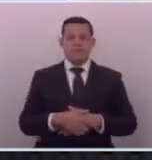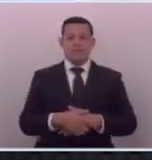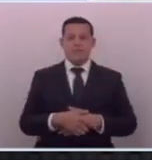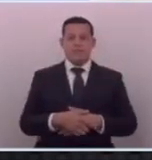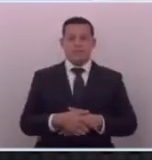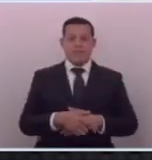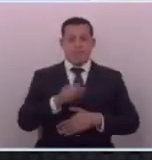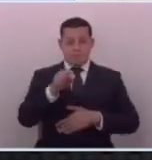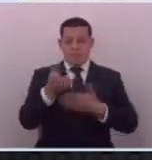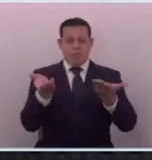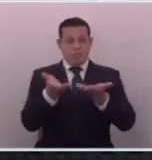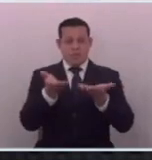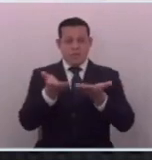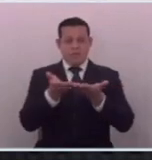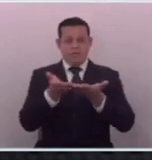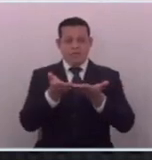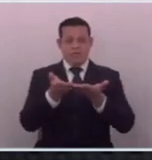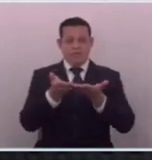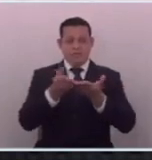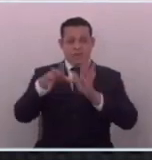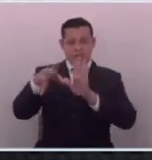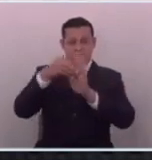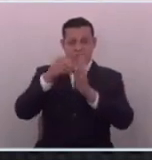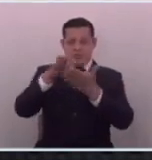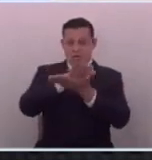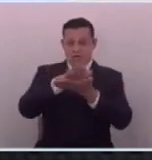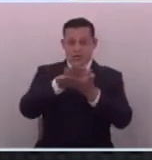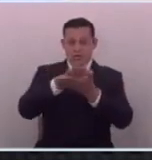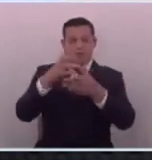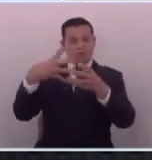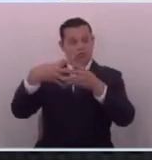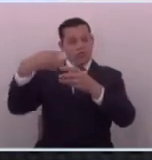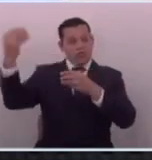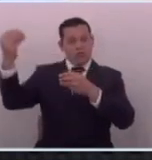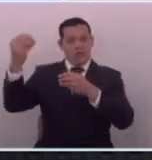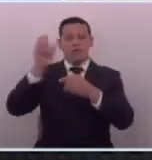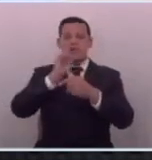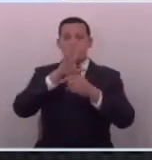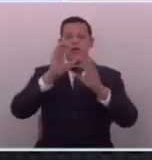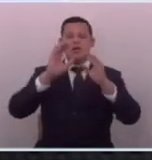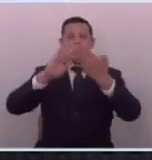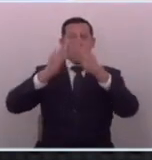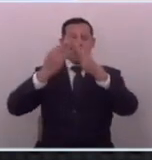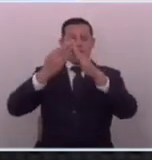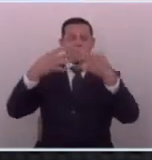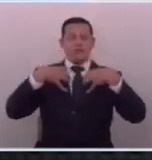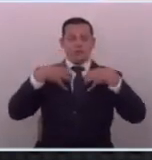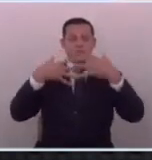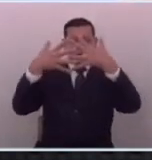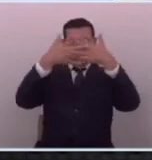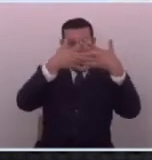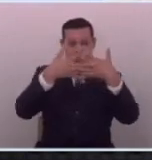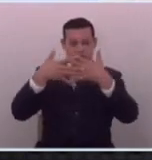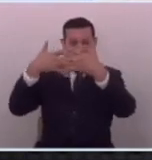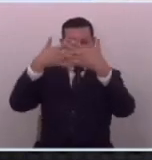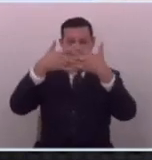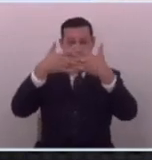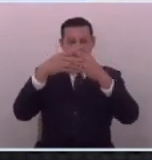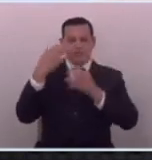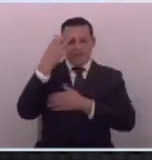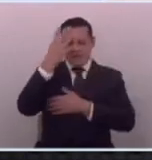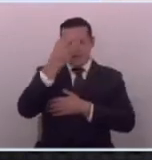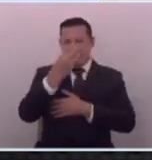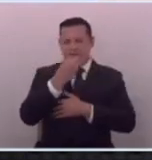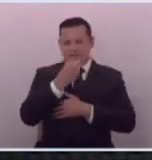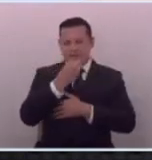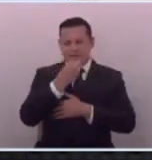así son lo que es un clonador de tarjetas y por eso ando yendo y para colmo dice comunista y se va a huir a Estados Unidos belleza